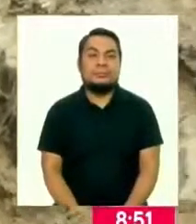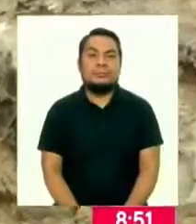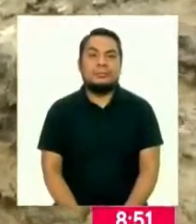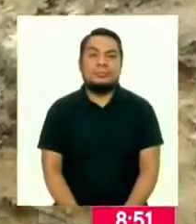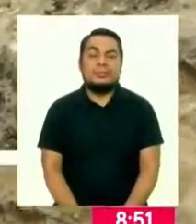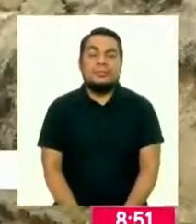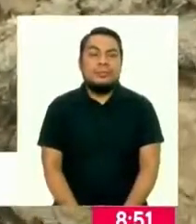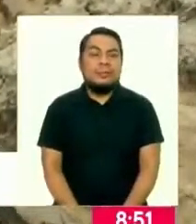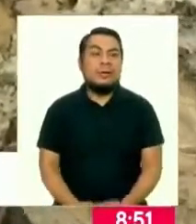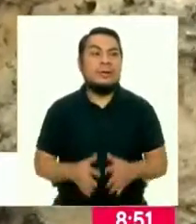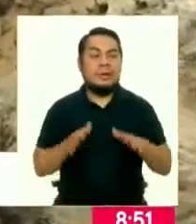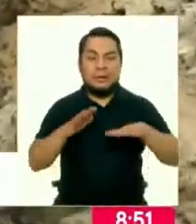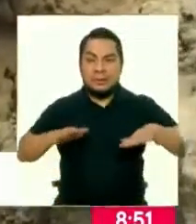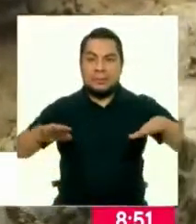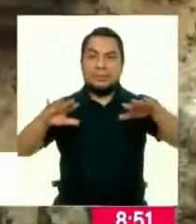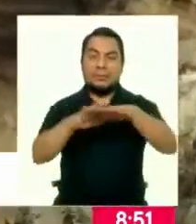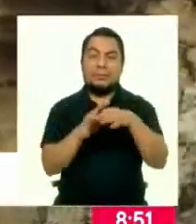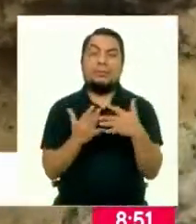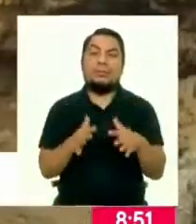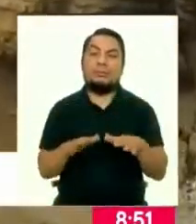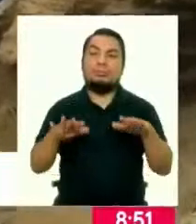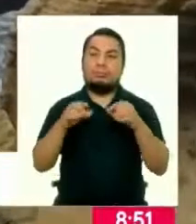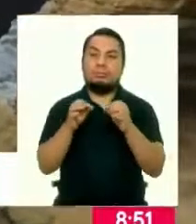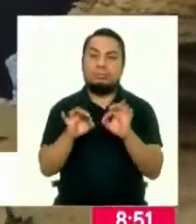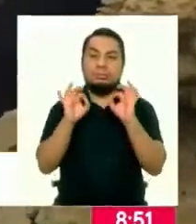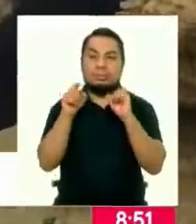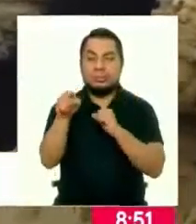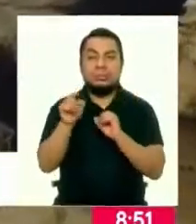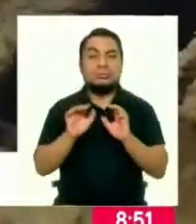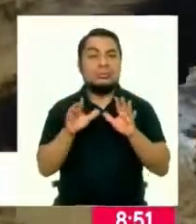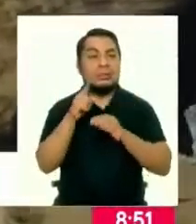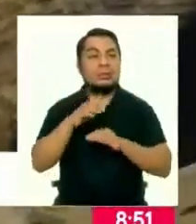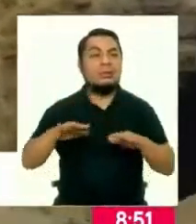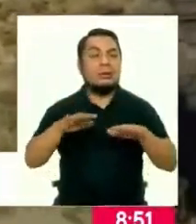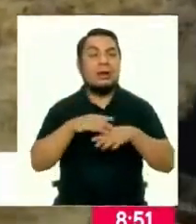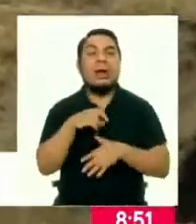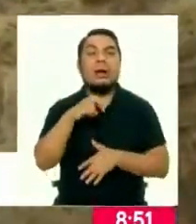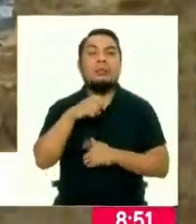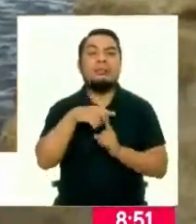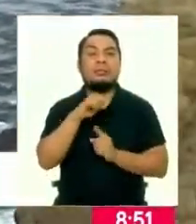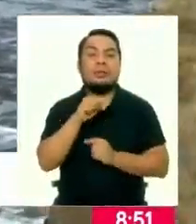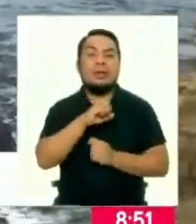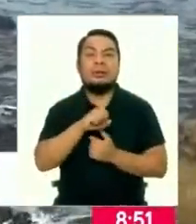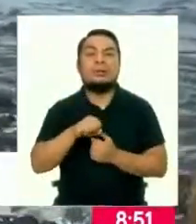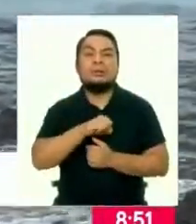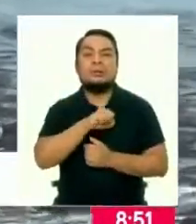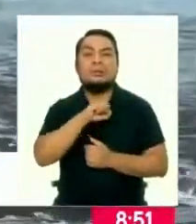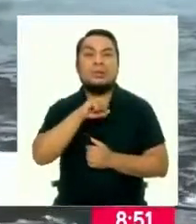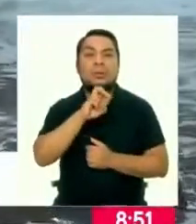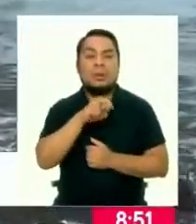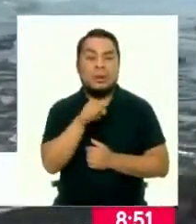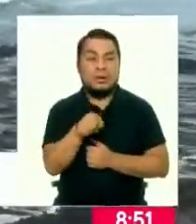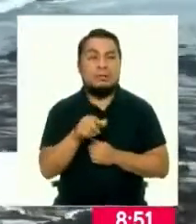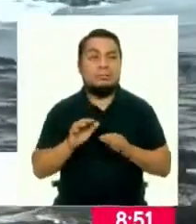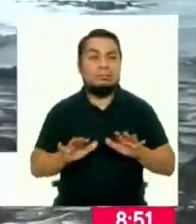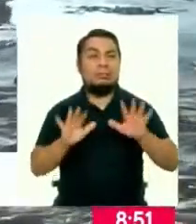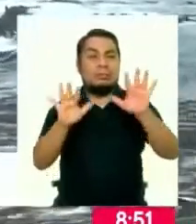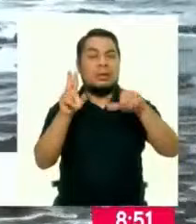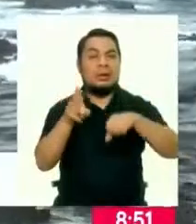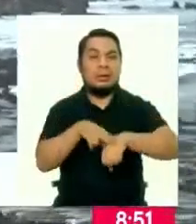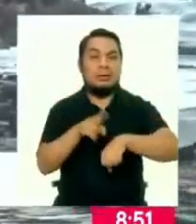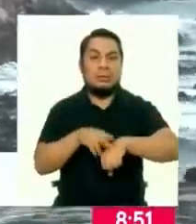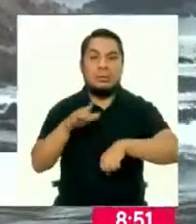Un ecosistema extraordinario se encuentra en la Reserva Punta San Juan. Este paraíso natural